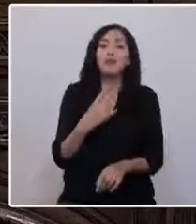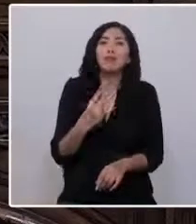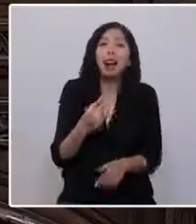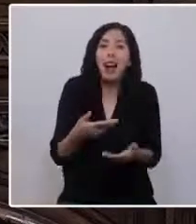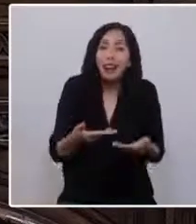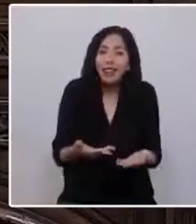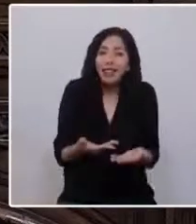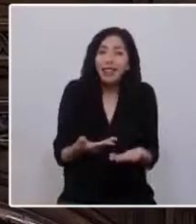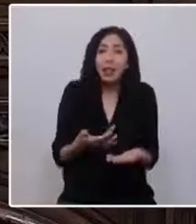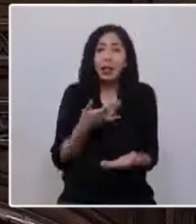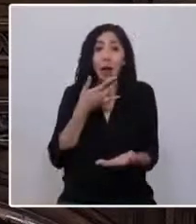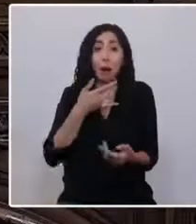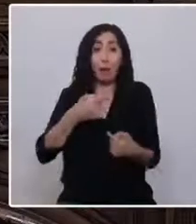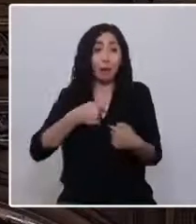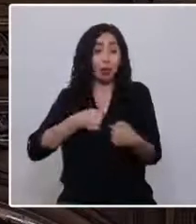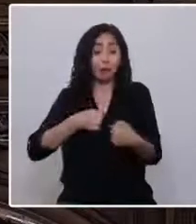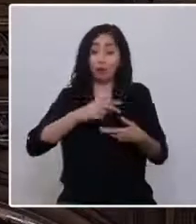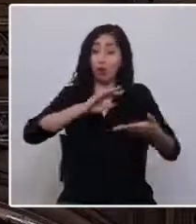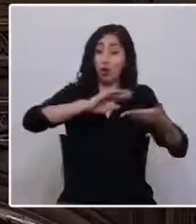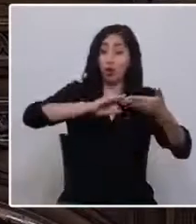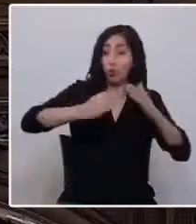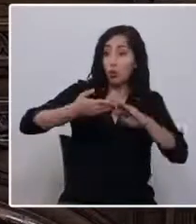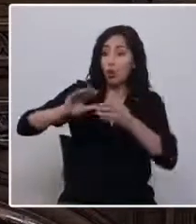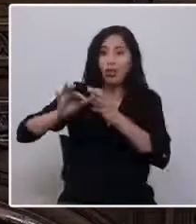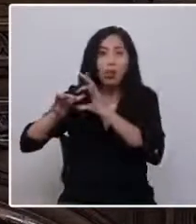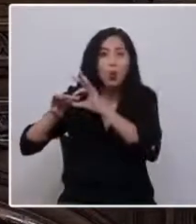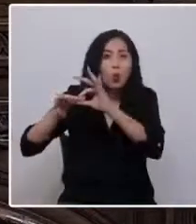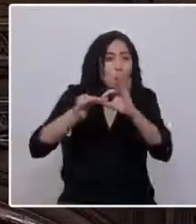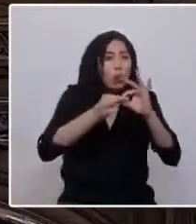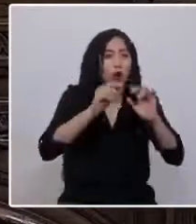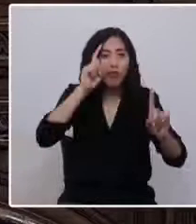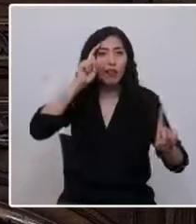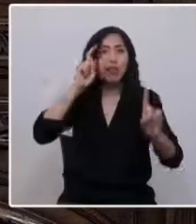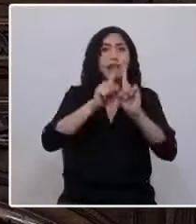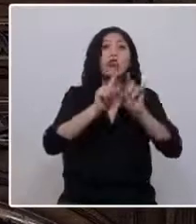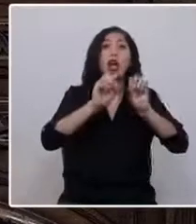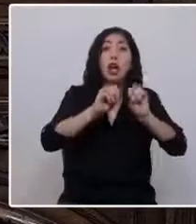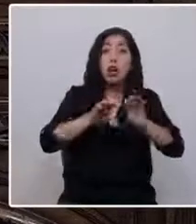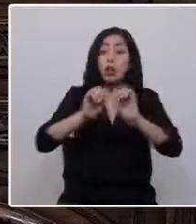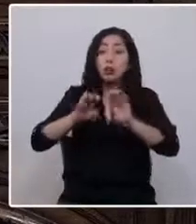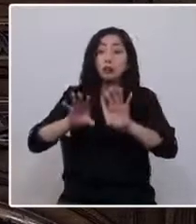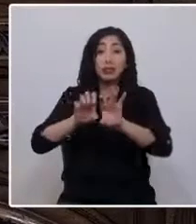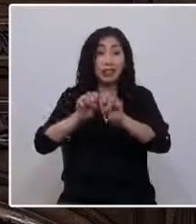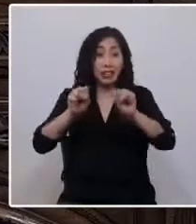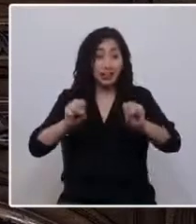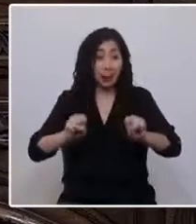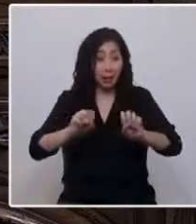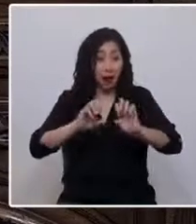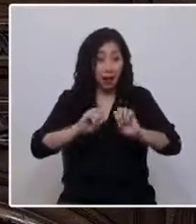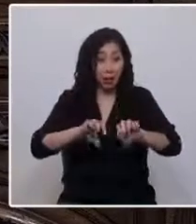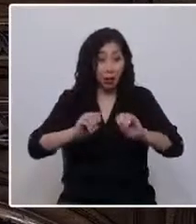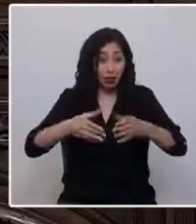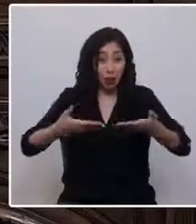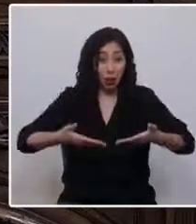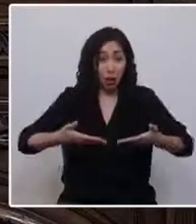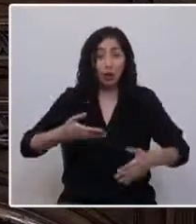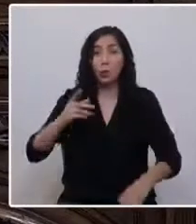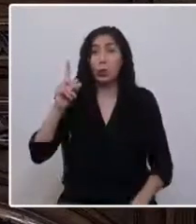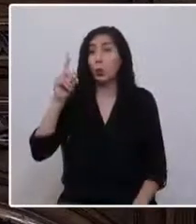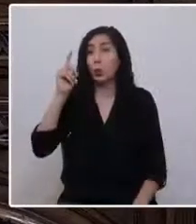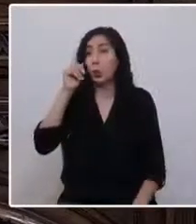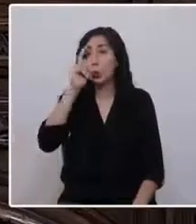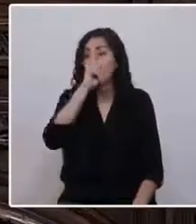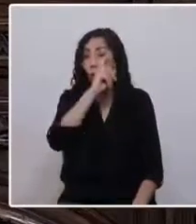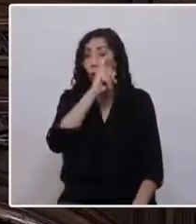Porque ser una comunidad que se une para educar en el sistema educativo actual es súper difícil. Sobre todo